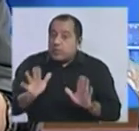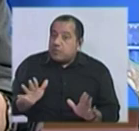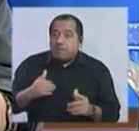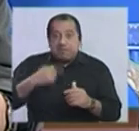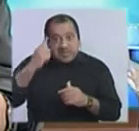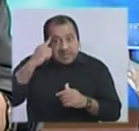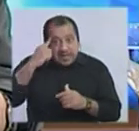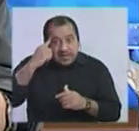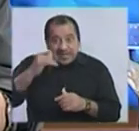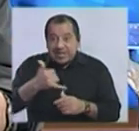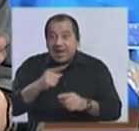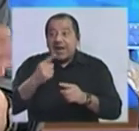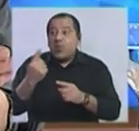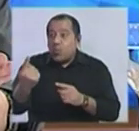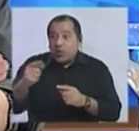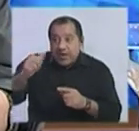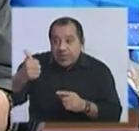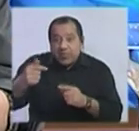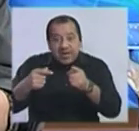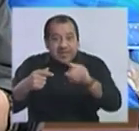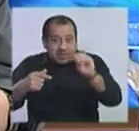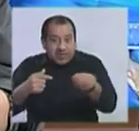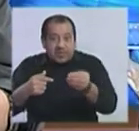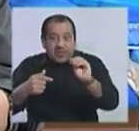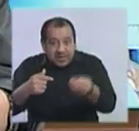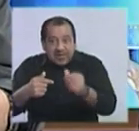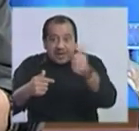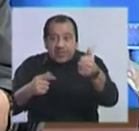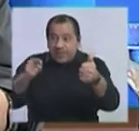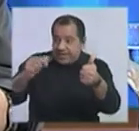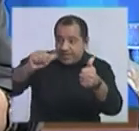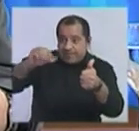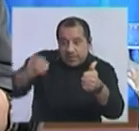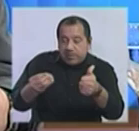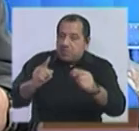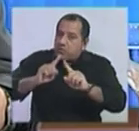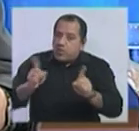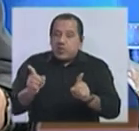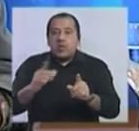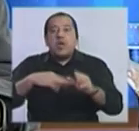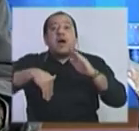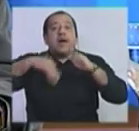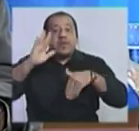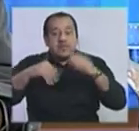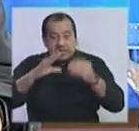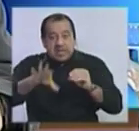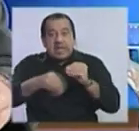pensar que es automático. Esto lo hablábamos también antes de las elecciones. La suma de la oposición que muchas veces se hacía